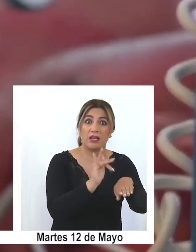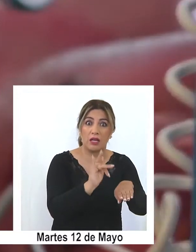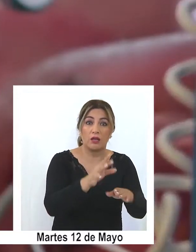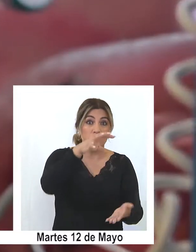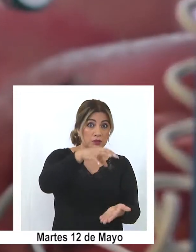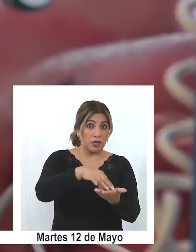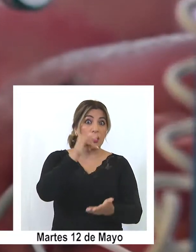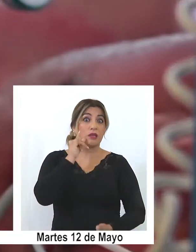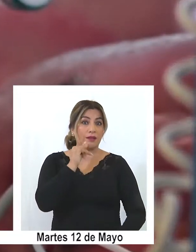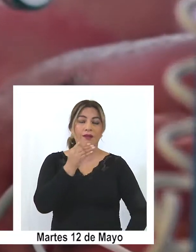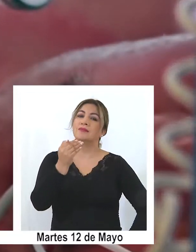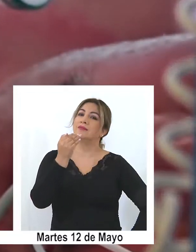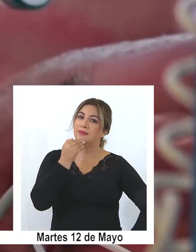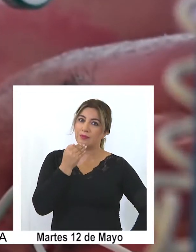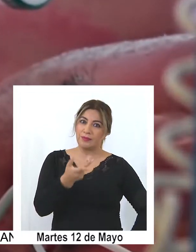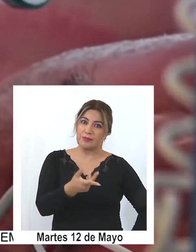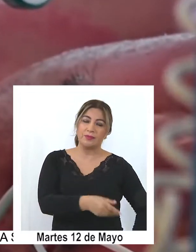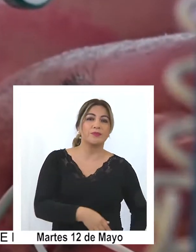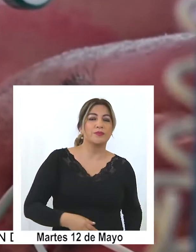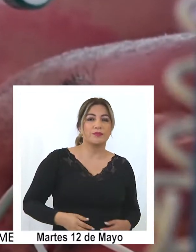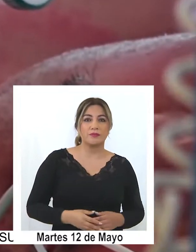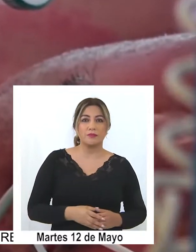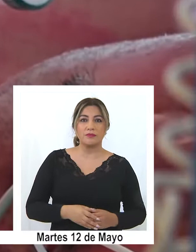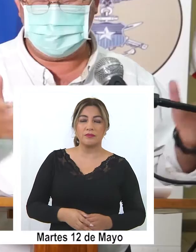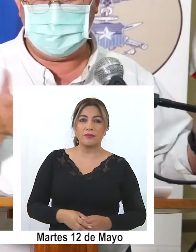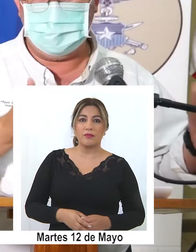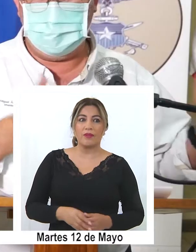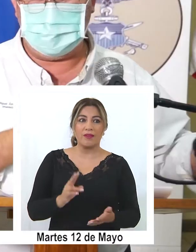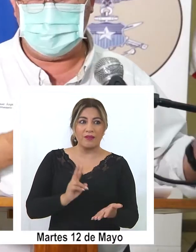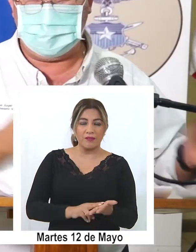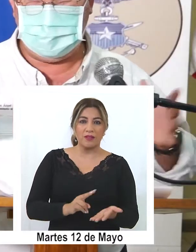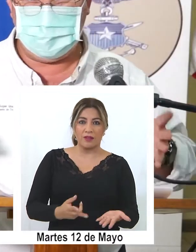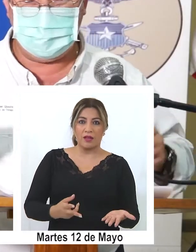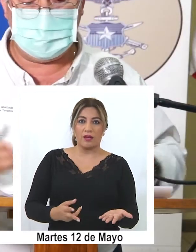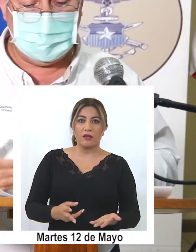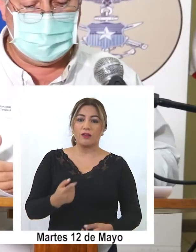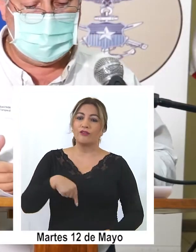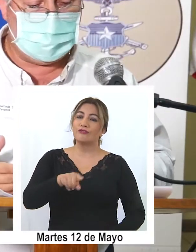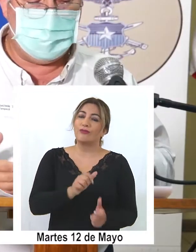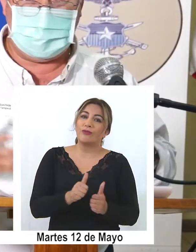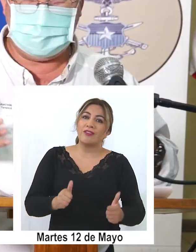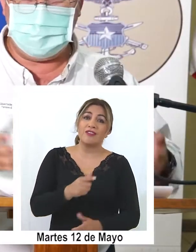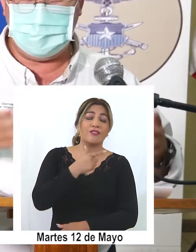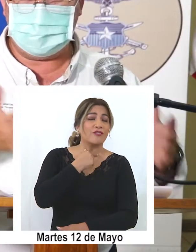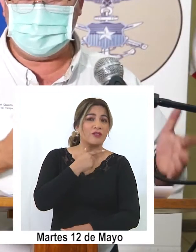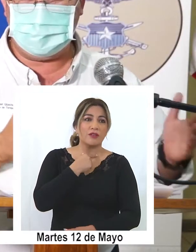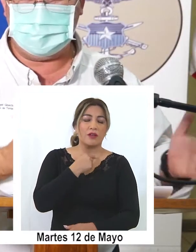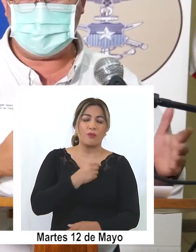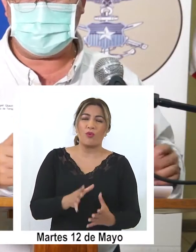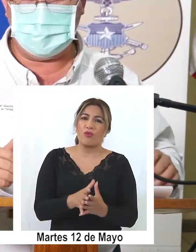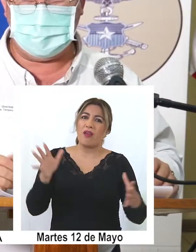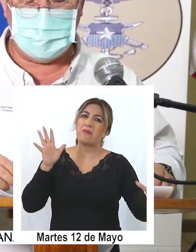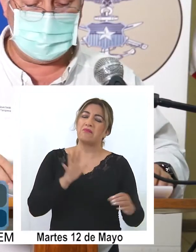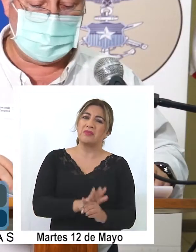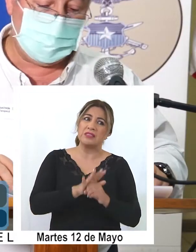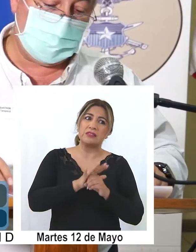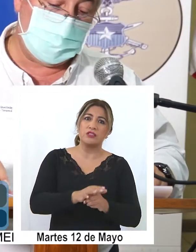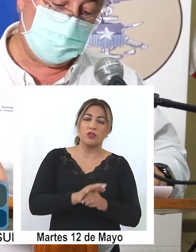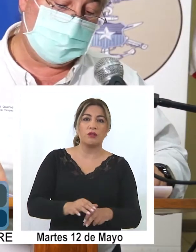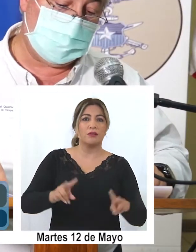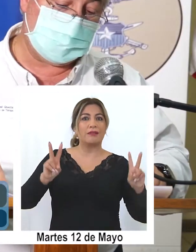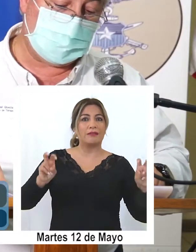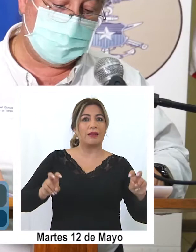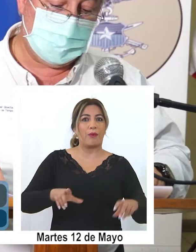región no es la excepción. Efectivamente está ocurriendo lo que no queríamos, es que una gran presión en términos de lo que